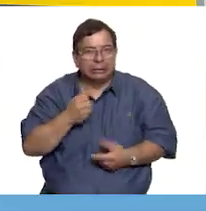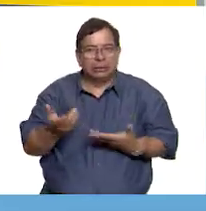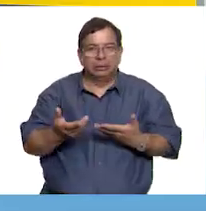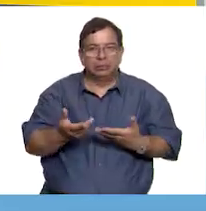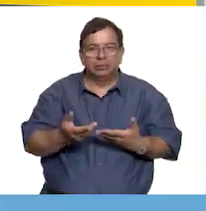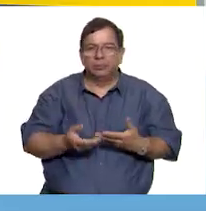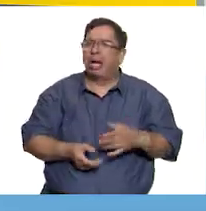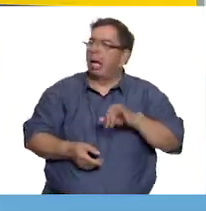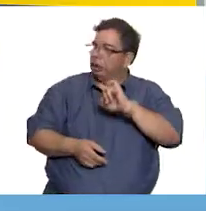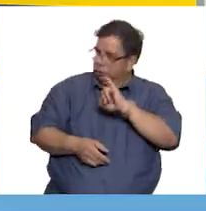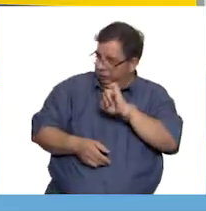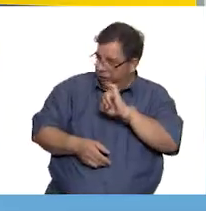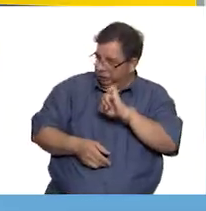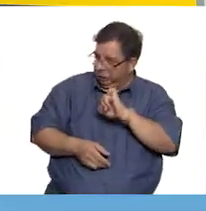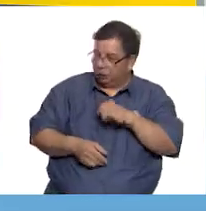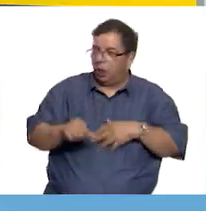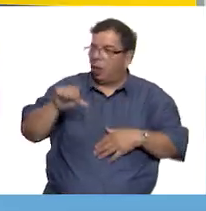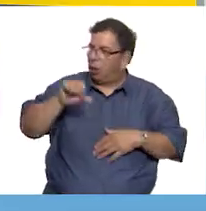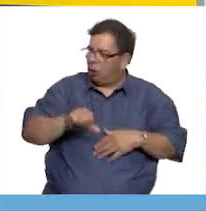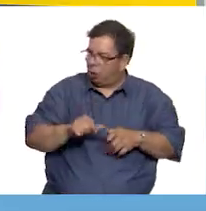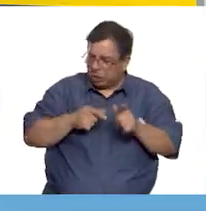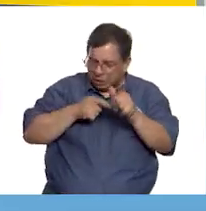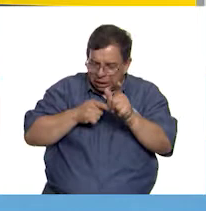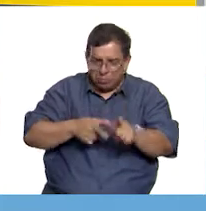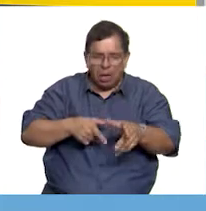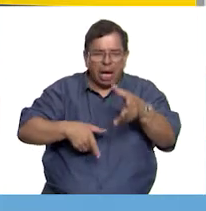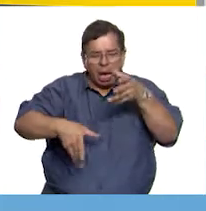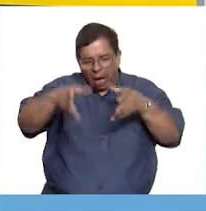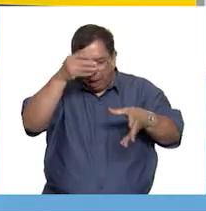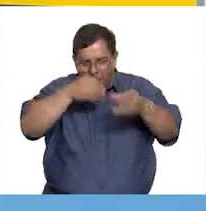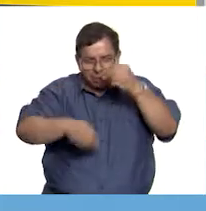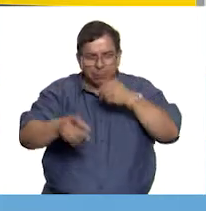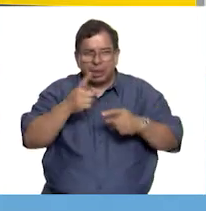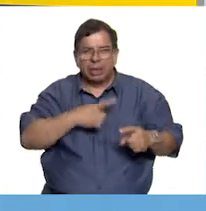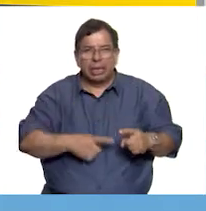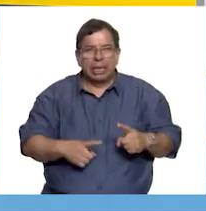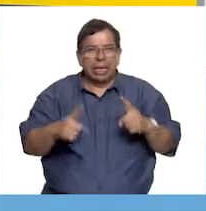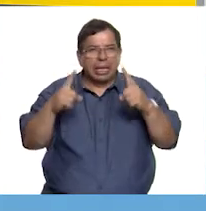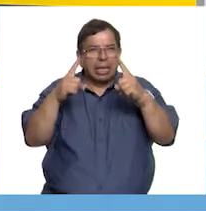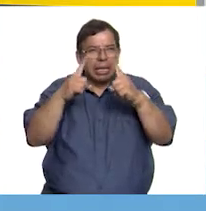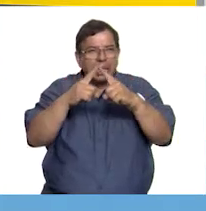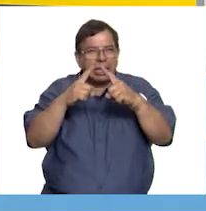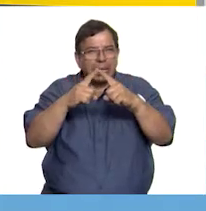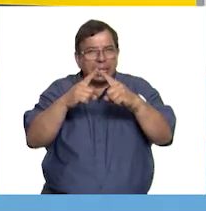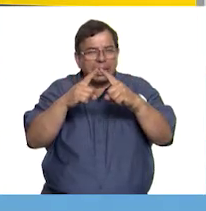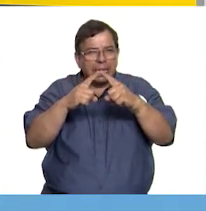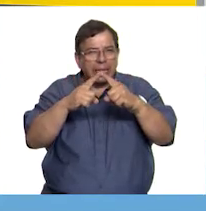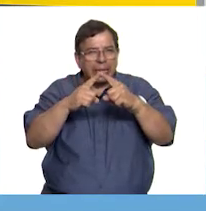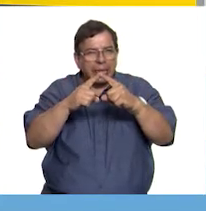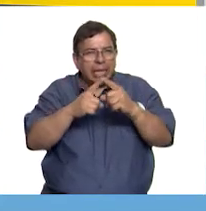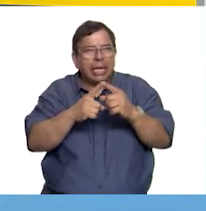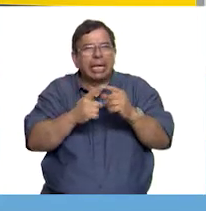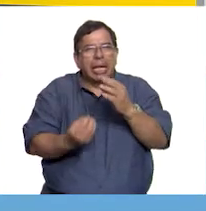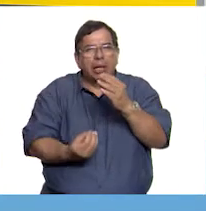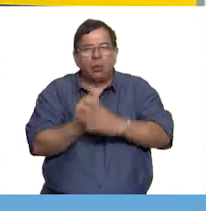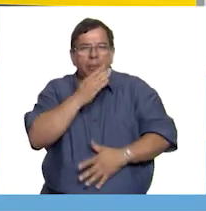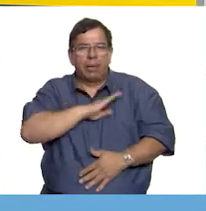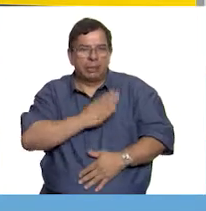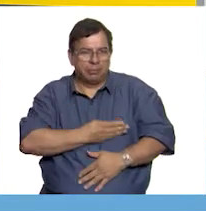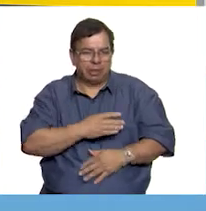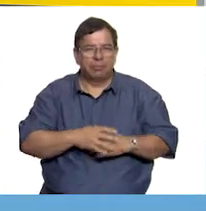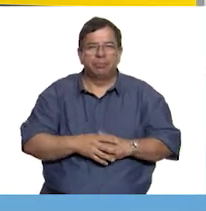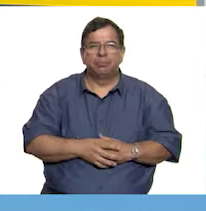Así es, Jenny. Hoy continuaremos aprendiendo sobre la Iglesia Novo Hispana. Y, como se los prometí la clase